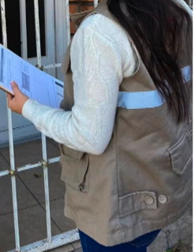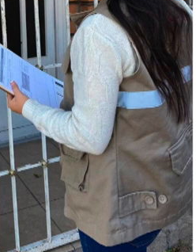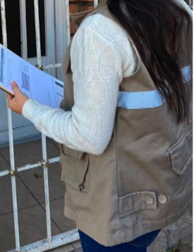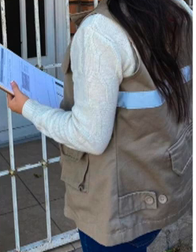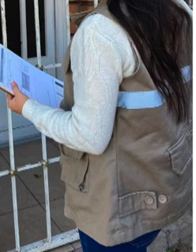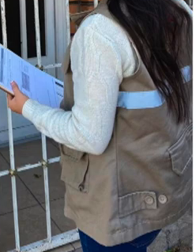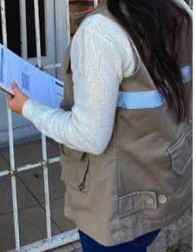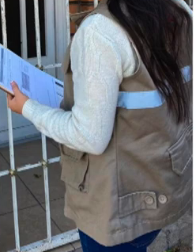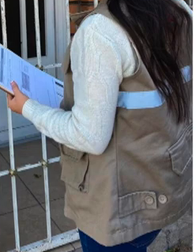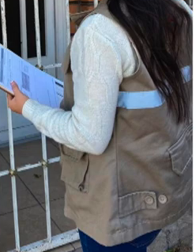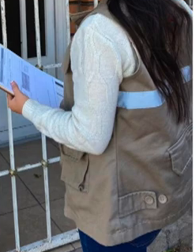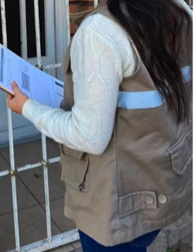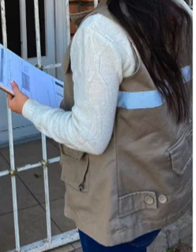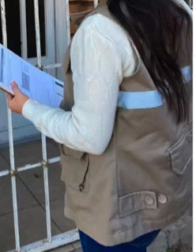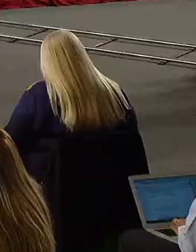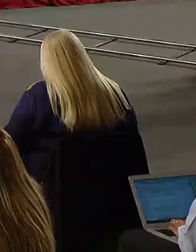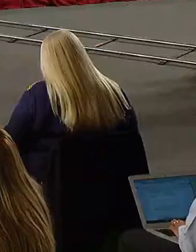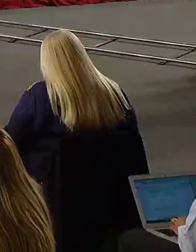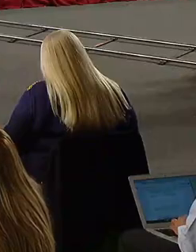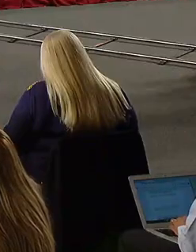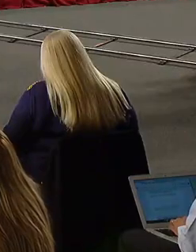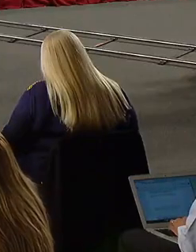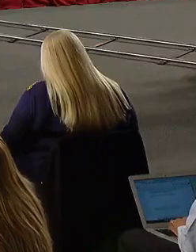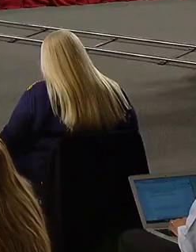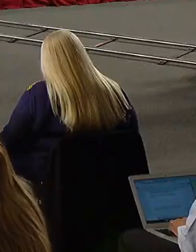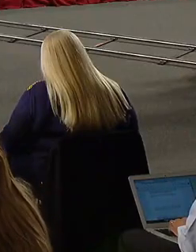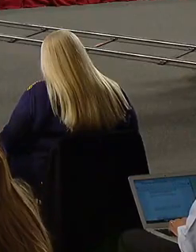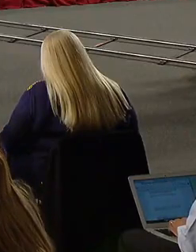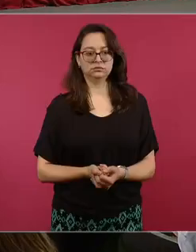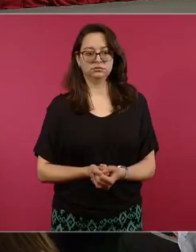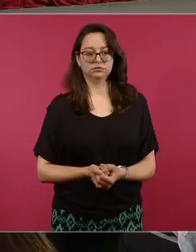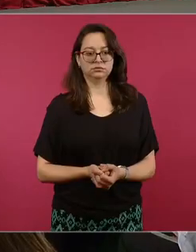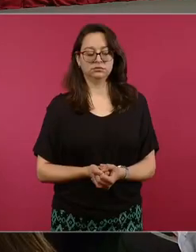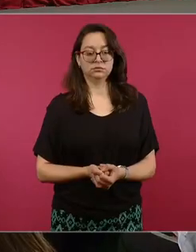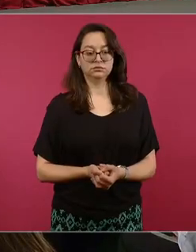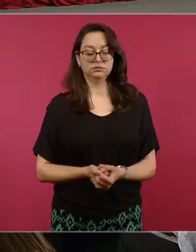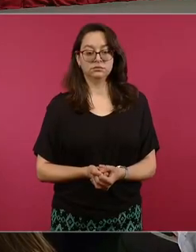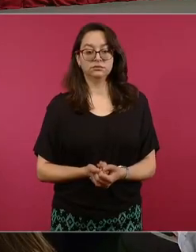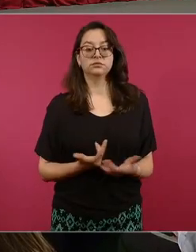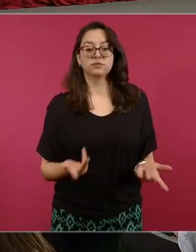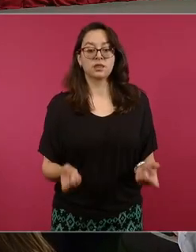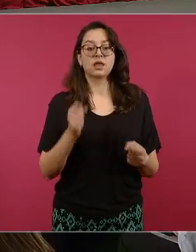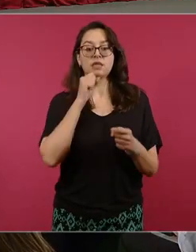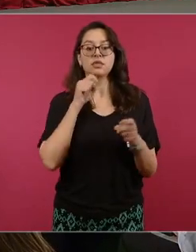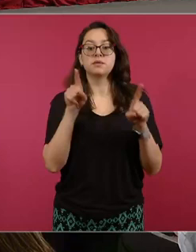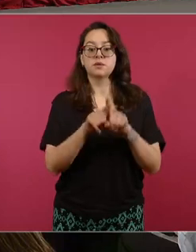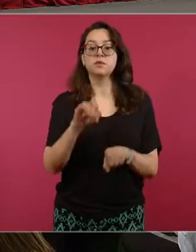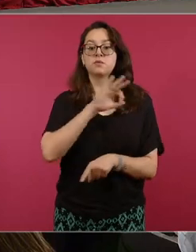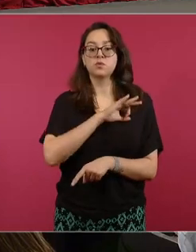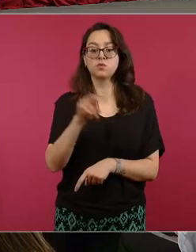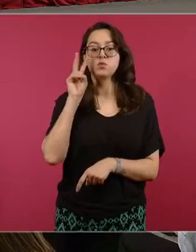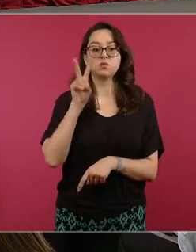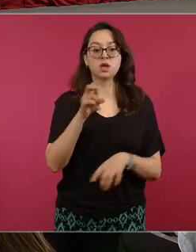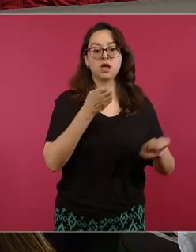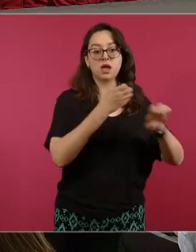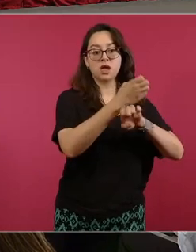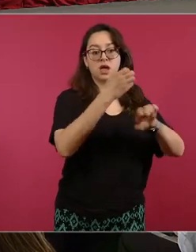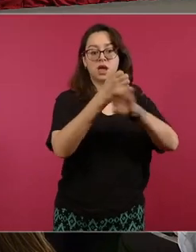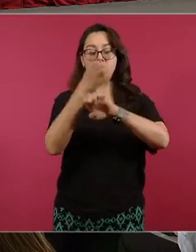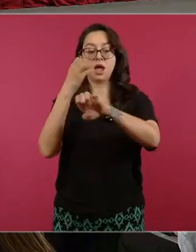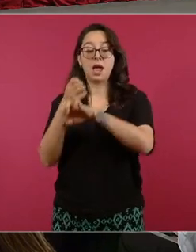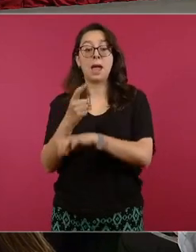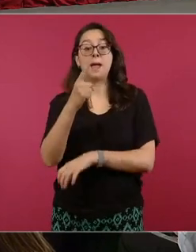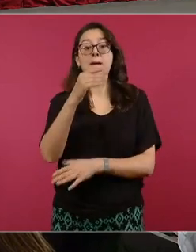de marzo de este año adelante aquí lo podemos ver por entidad federativa se conformaron mil